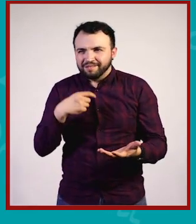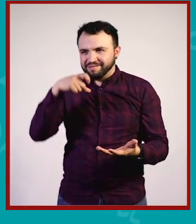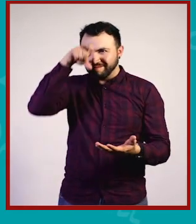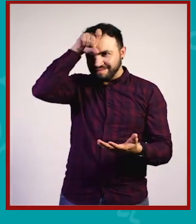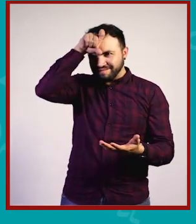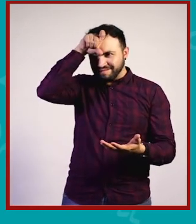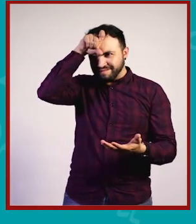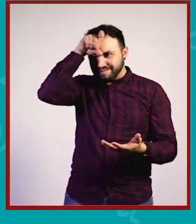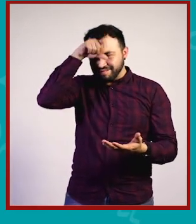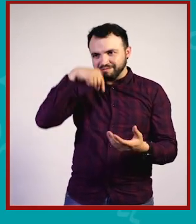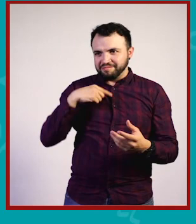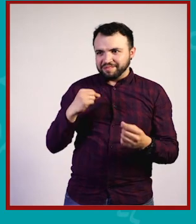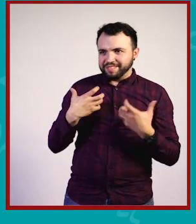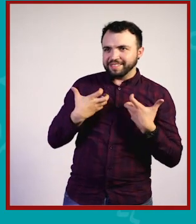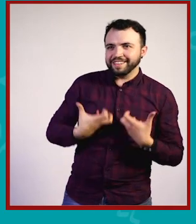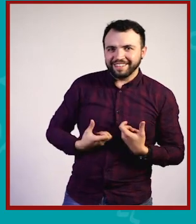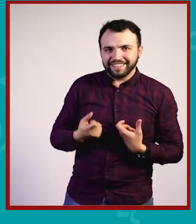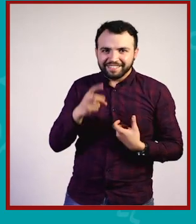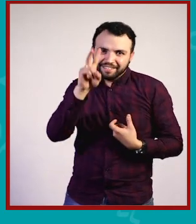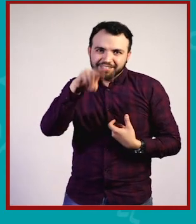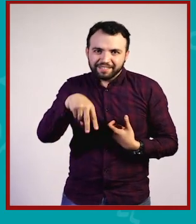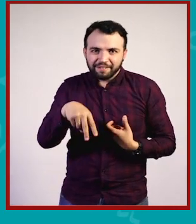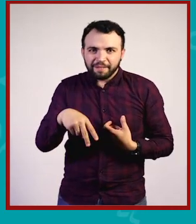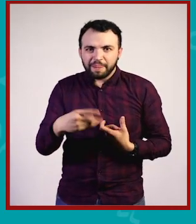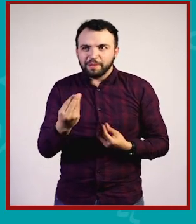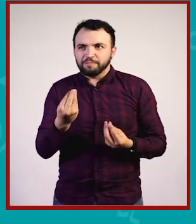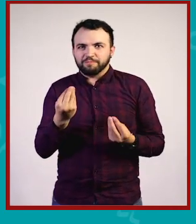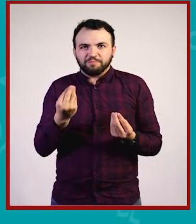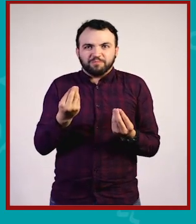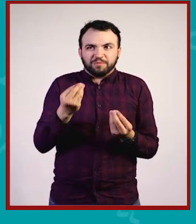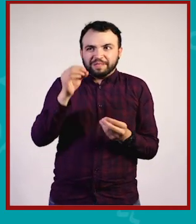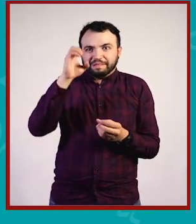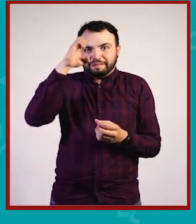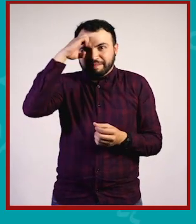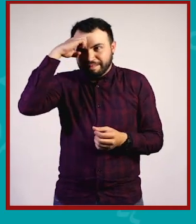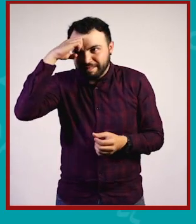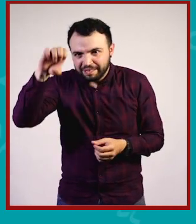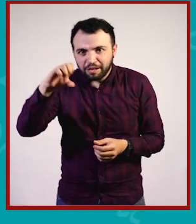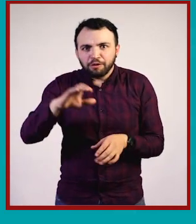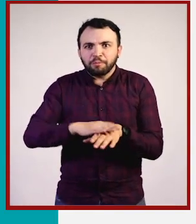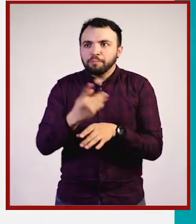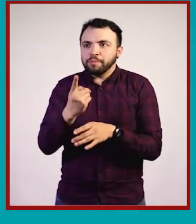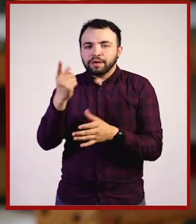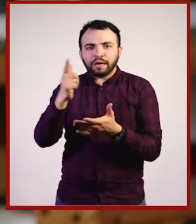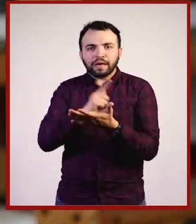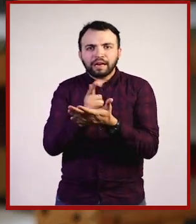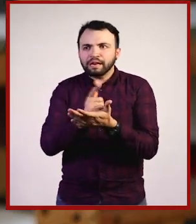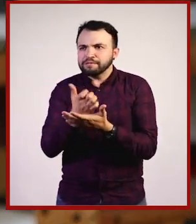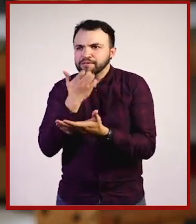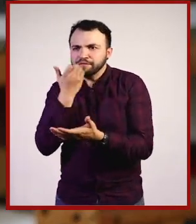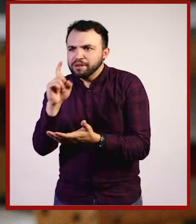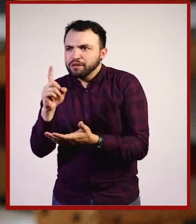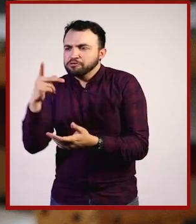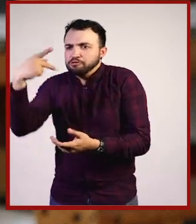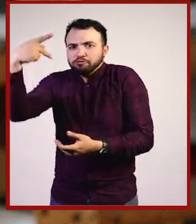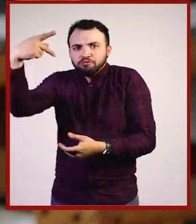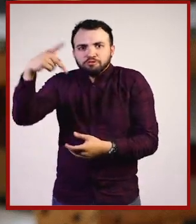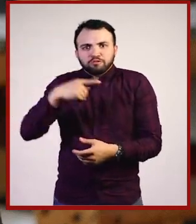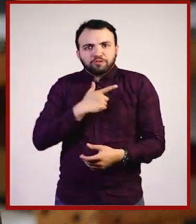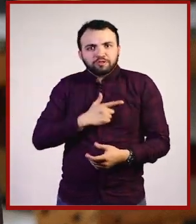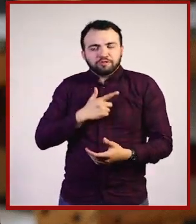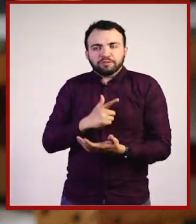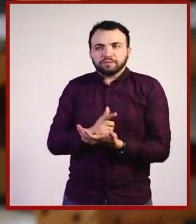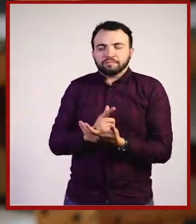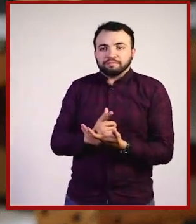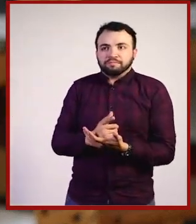Jorge Mondragón? Esto es muy extraño, porque además está leyendo un libro que no le dejaron en la escuela. Lo está leyendo por gusto.